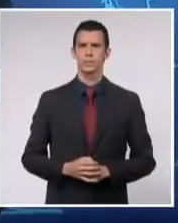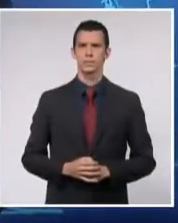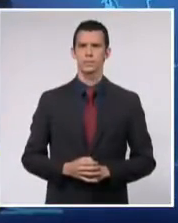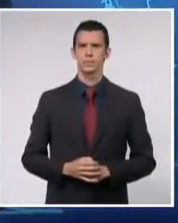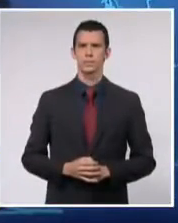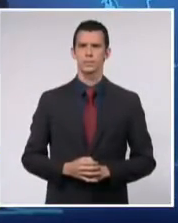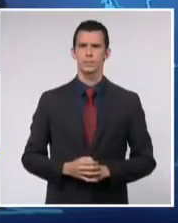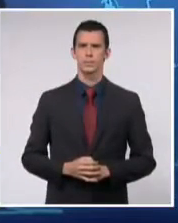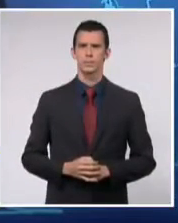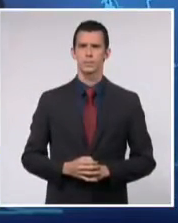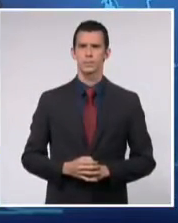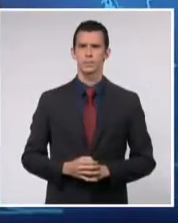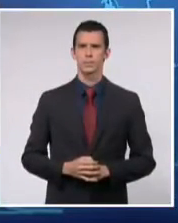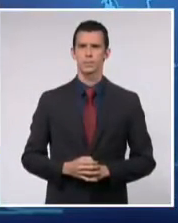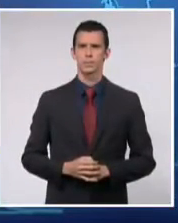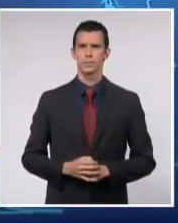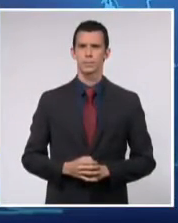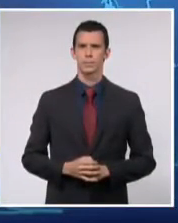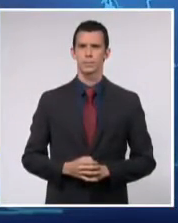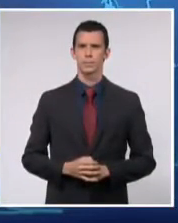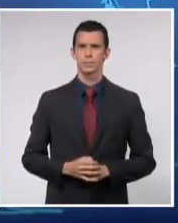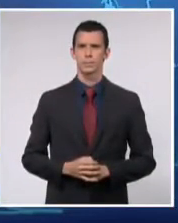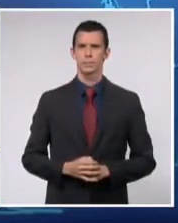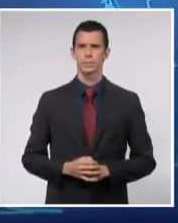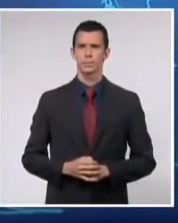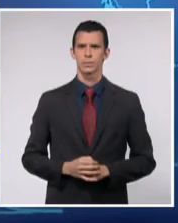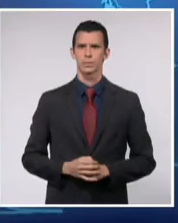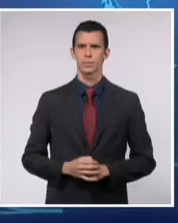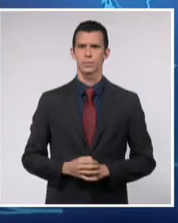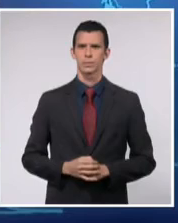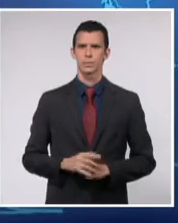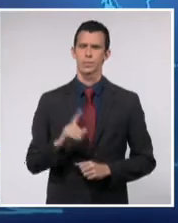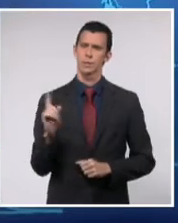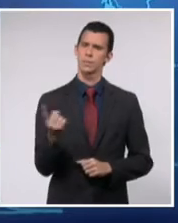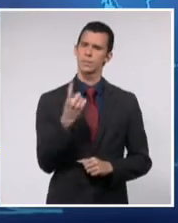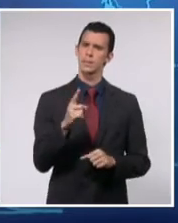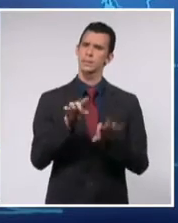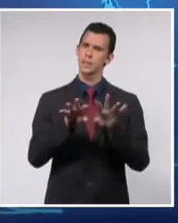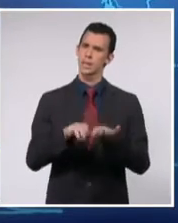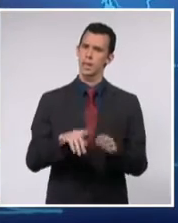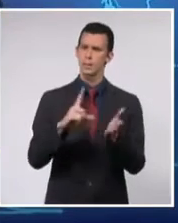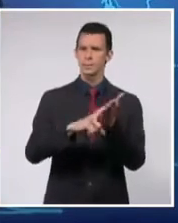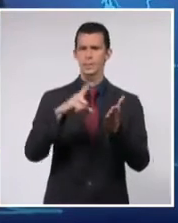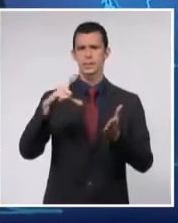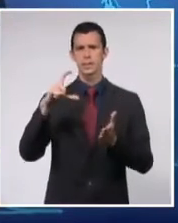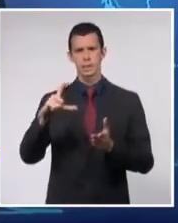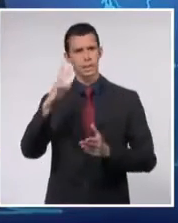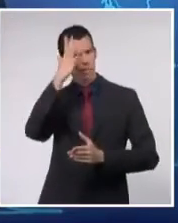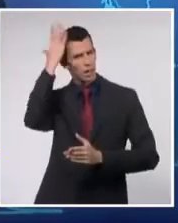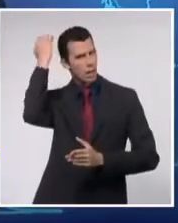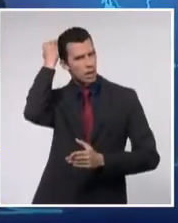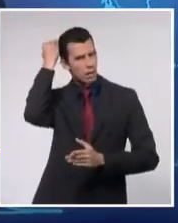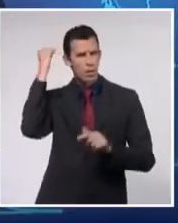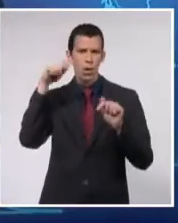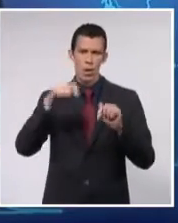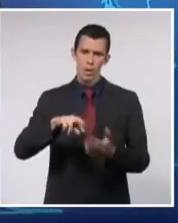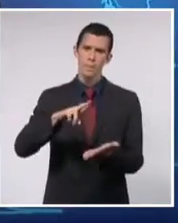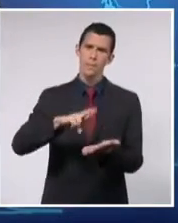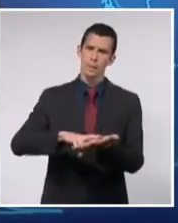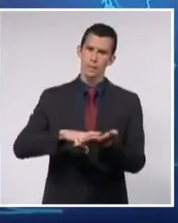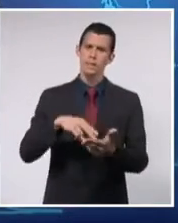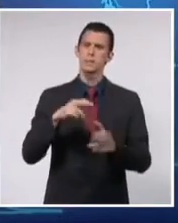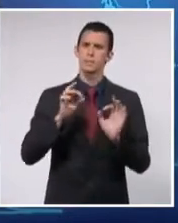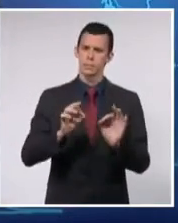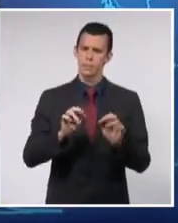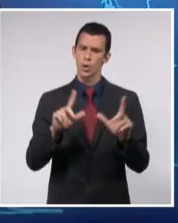Presidido por su primer secretario, el general de ejército Raúl Castro Ruz, en la mañana de este martes, sesionó el buro político del Comité